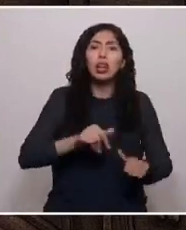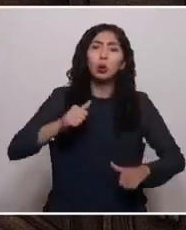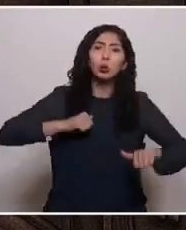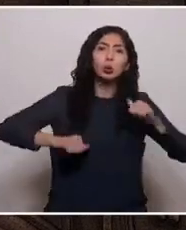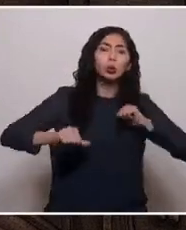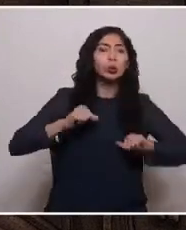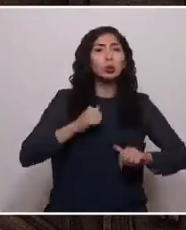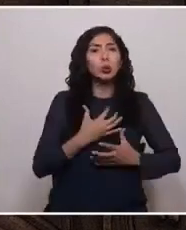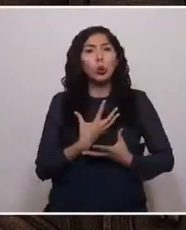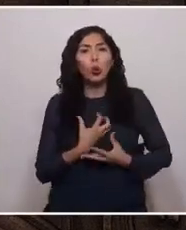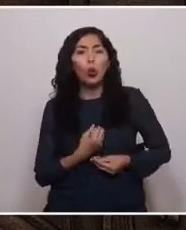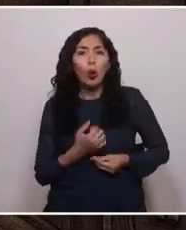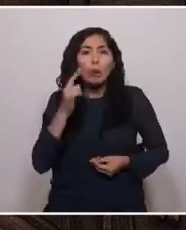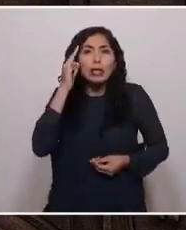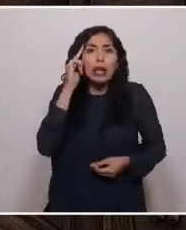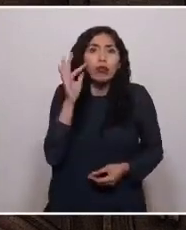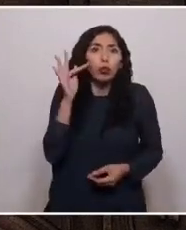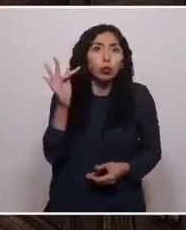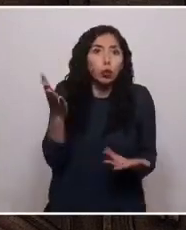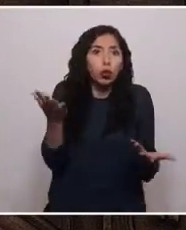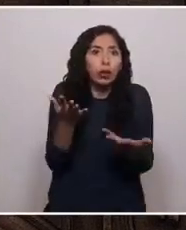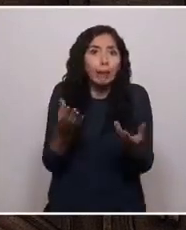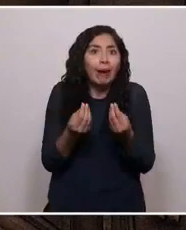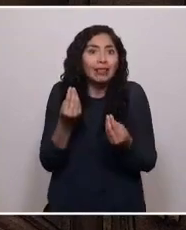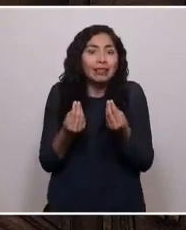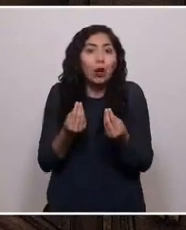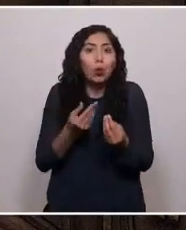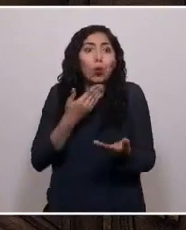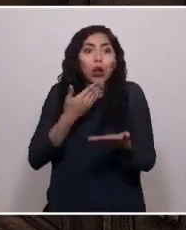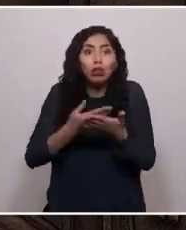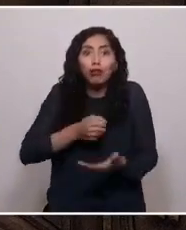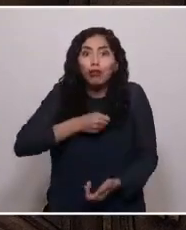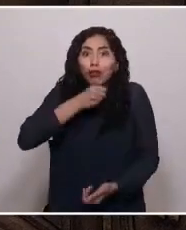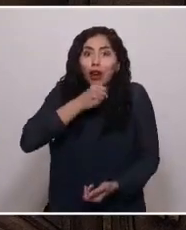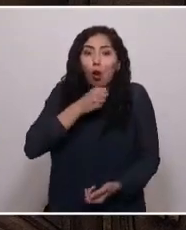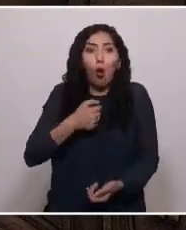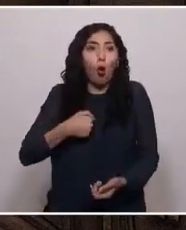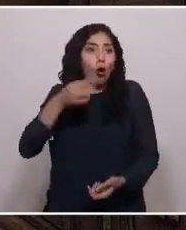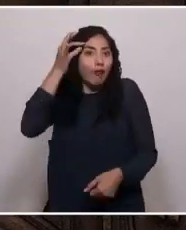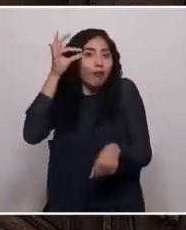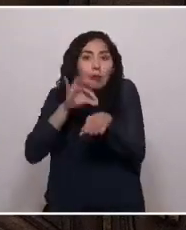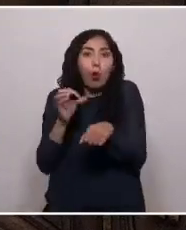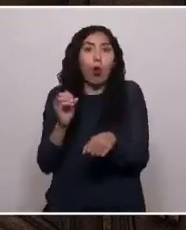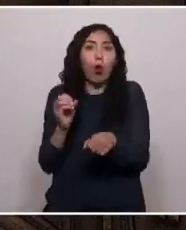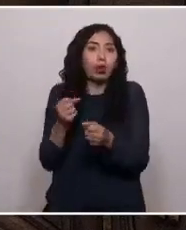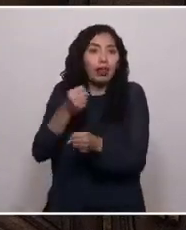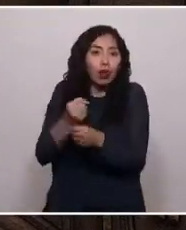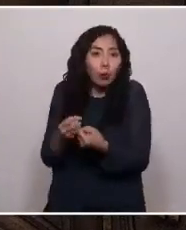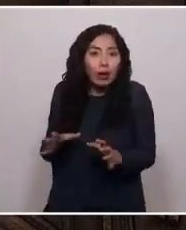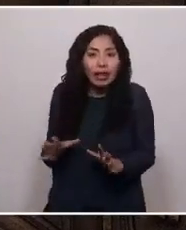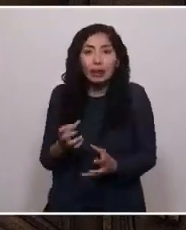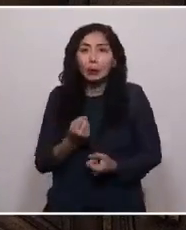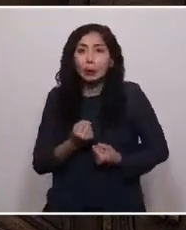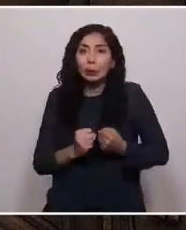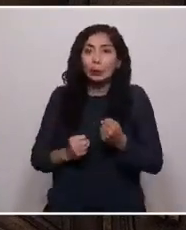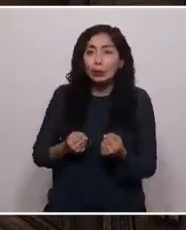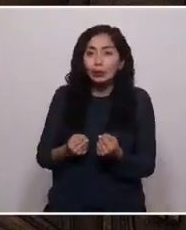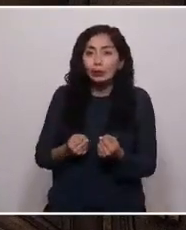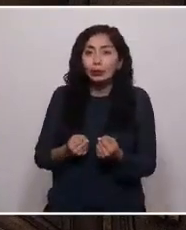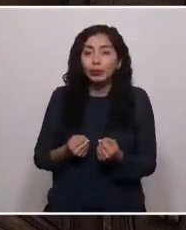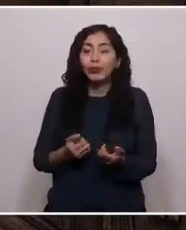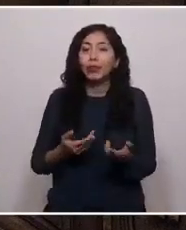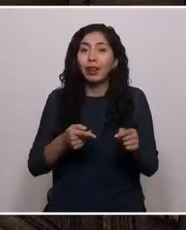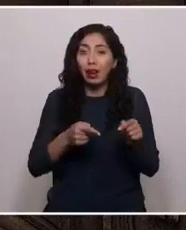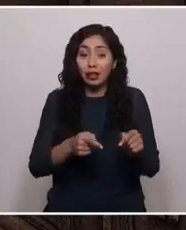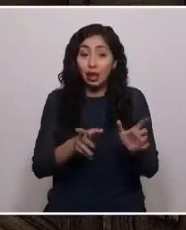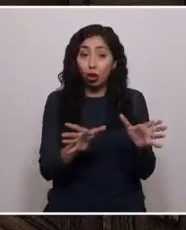en el futuro, en la vejez, en una enfermedad o en un desempleo. Es que aquellas movilizaciones estudiantiles